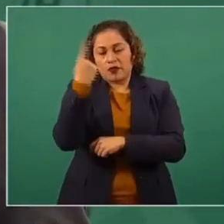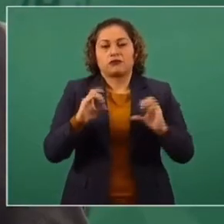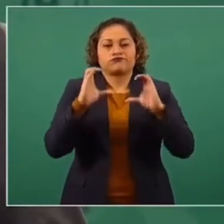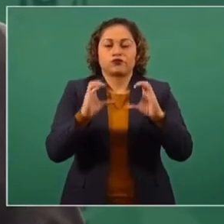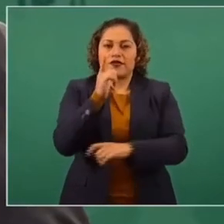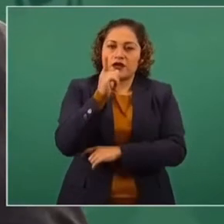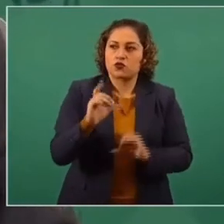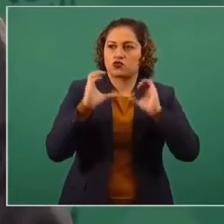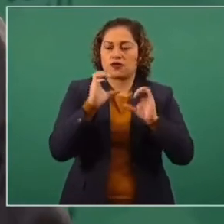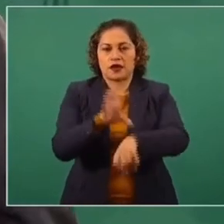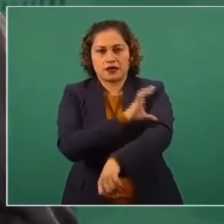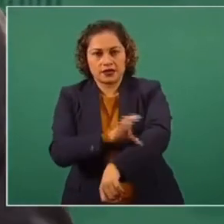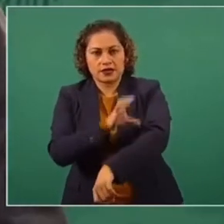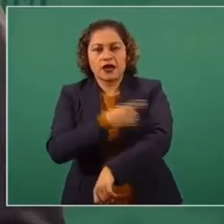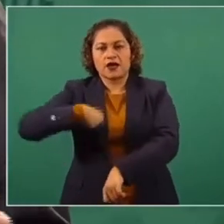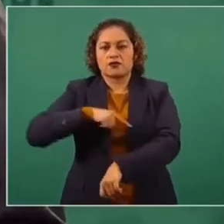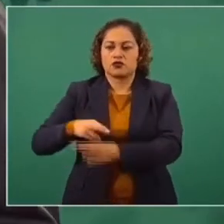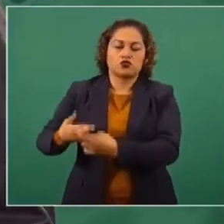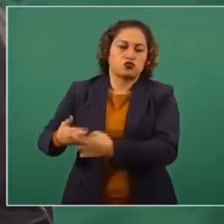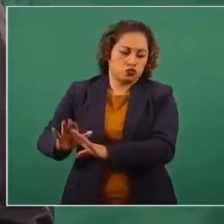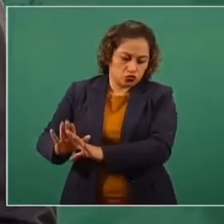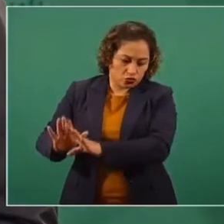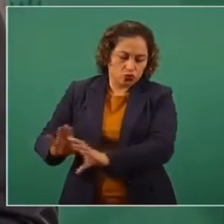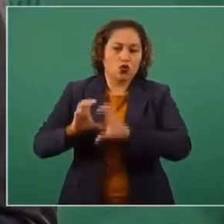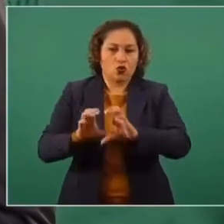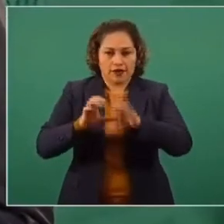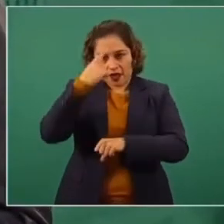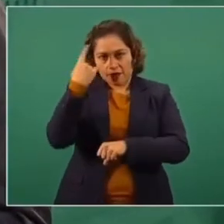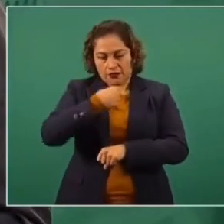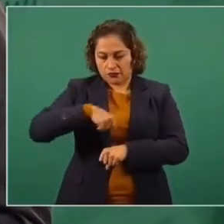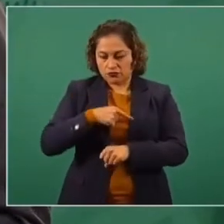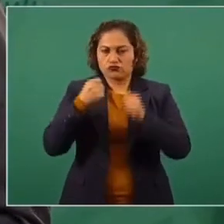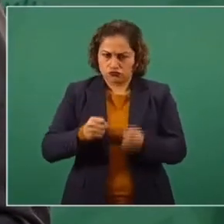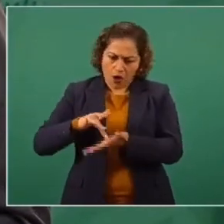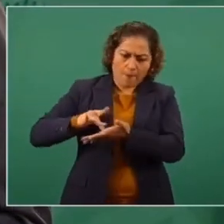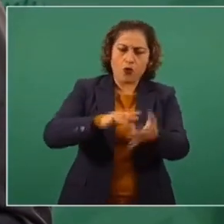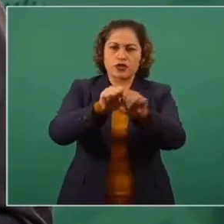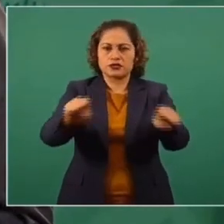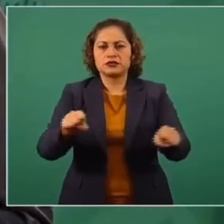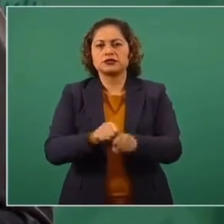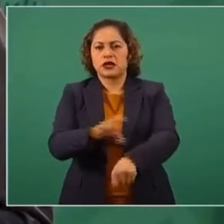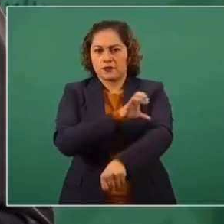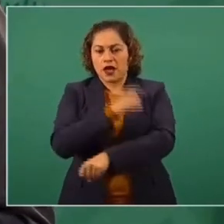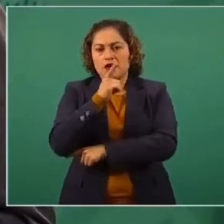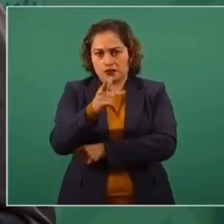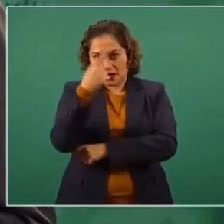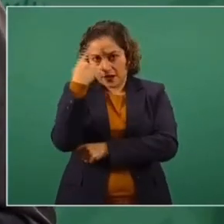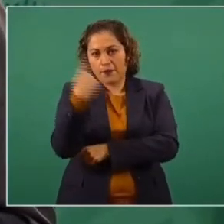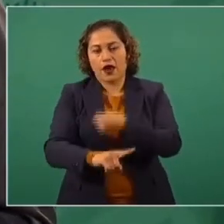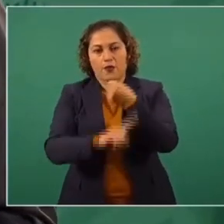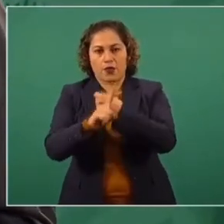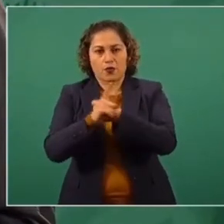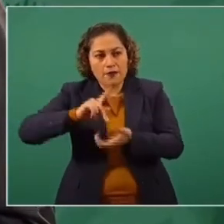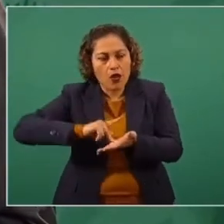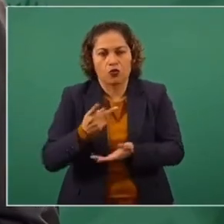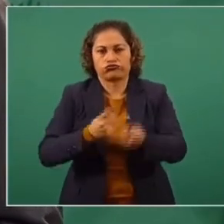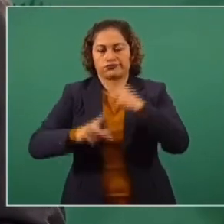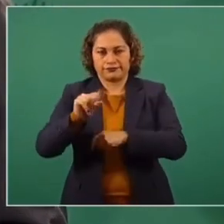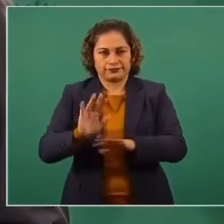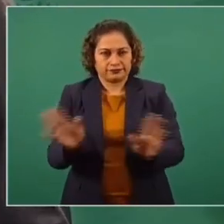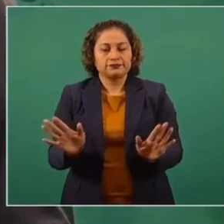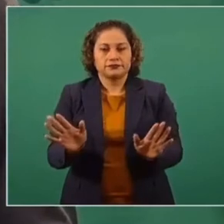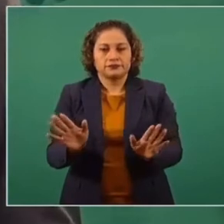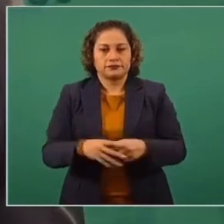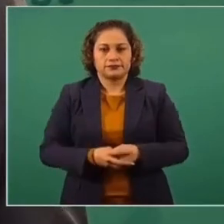completamente seguros de que vamos a seguir manteniendo nuestro sistema eléctrico y que no vamos a padecer por los apagones, por la falta